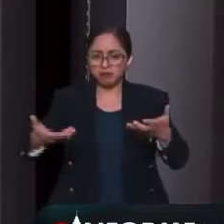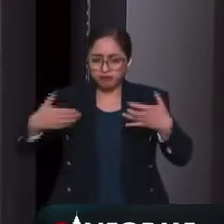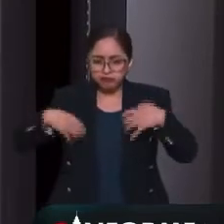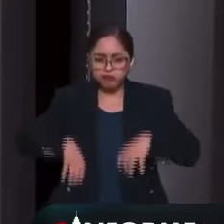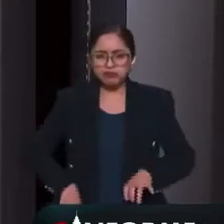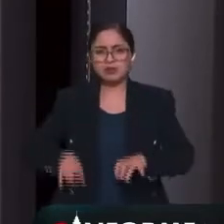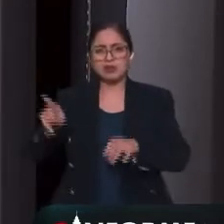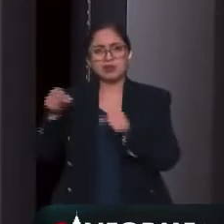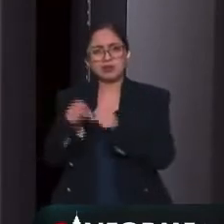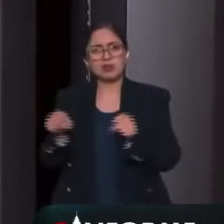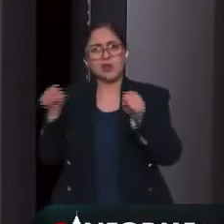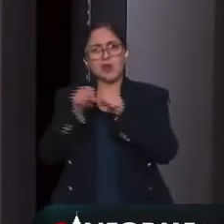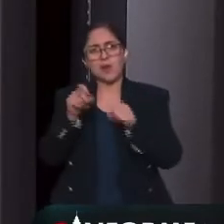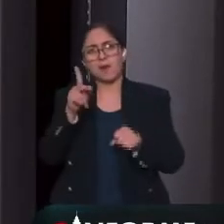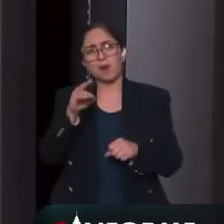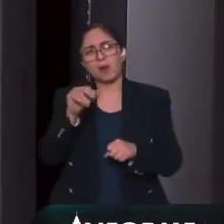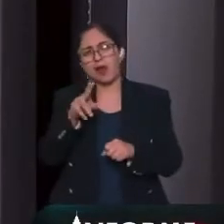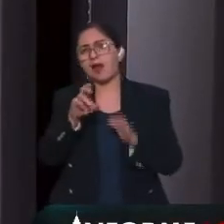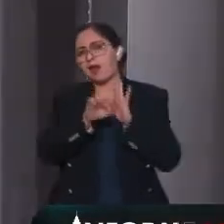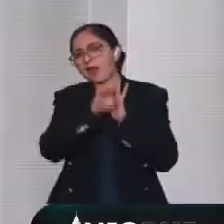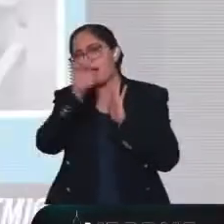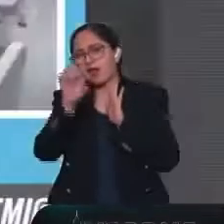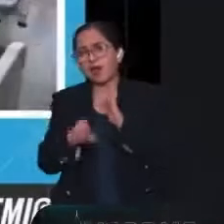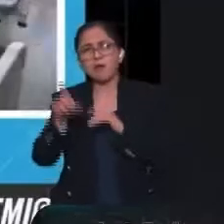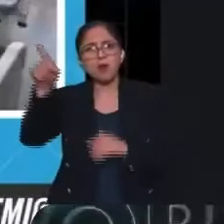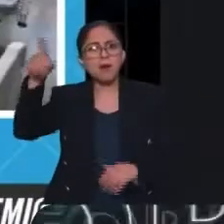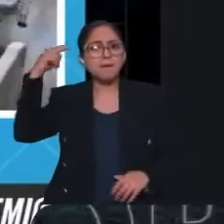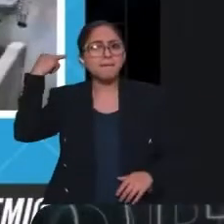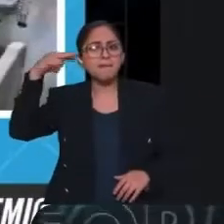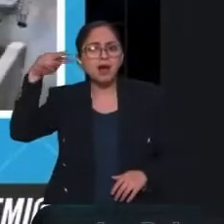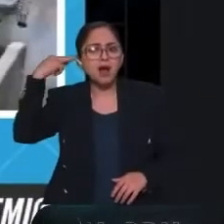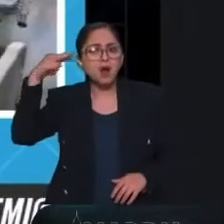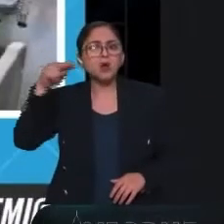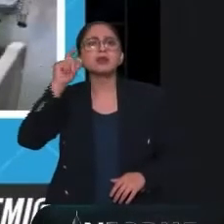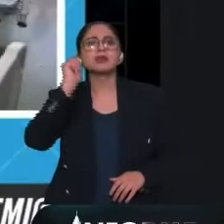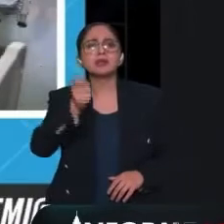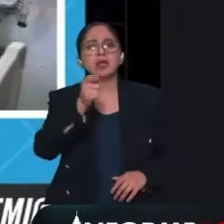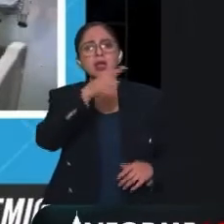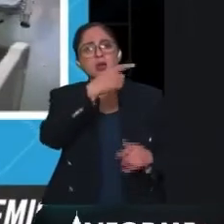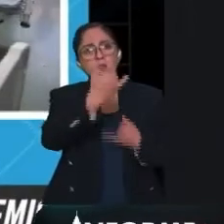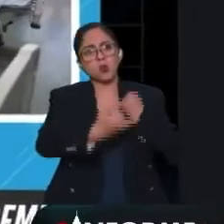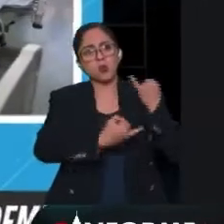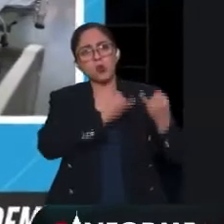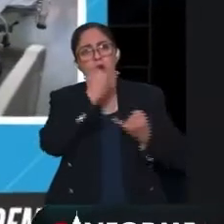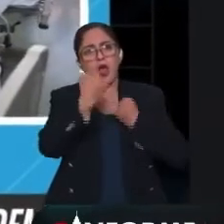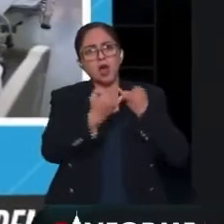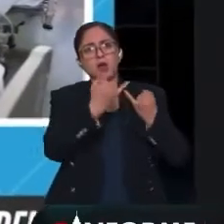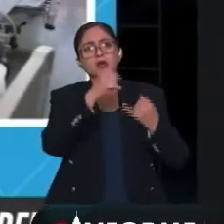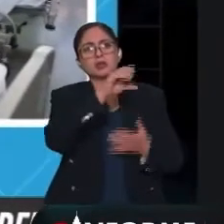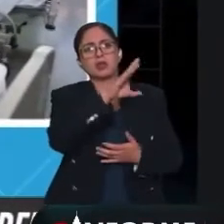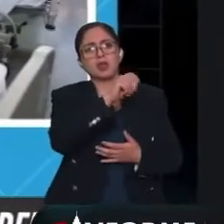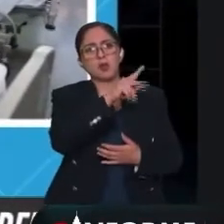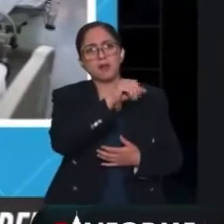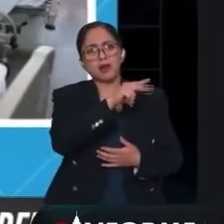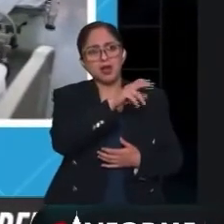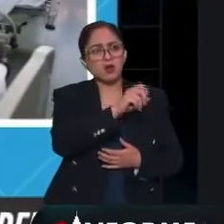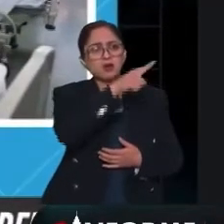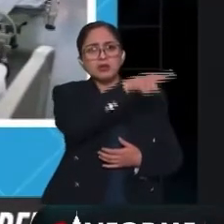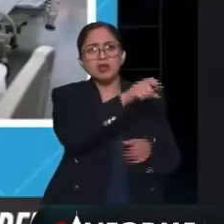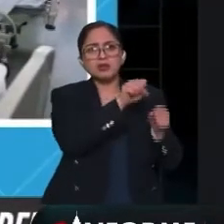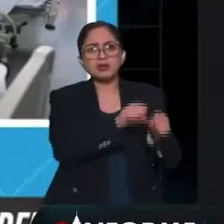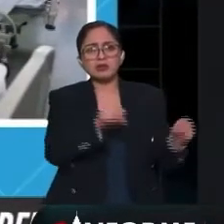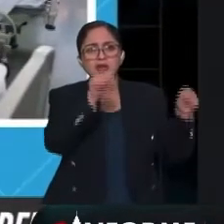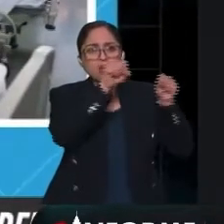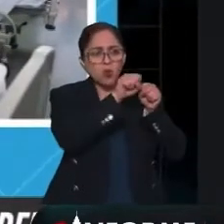solo por referir un ejemplo, en Veracruz se pagó la inauguración de los Juegos Centroamericanos con el dinero del seguro